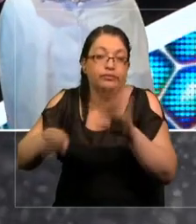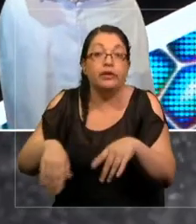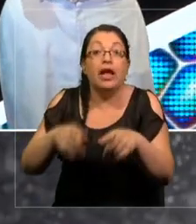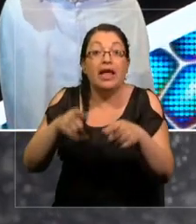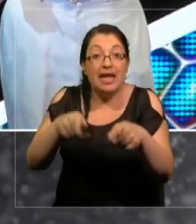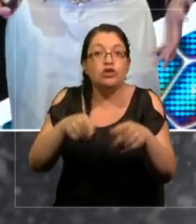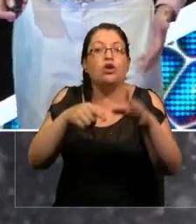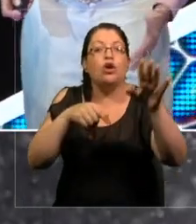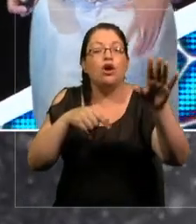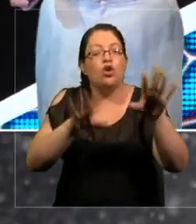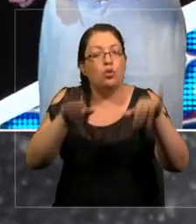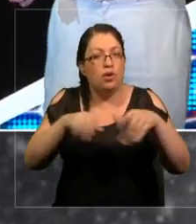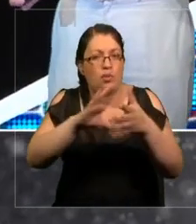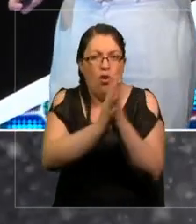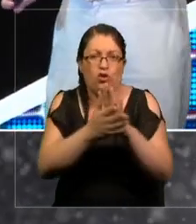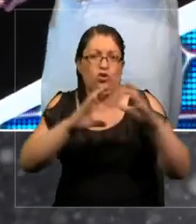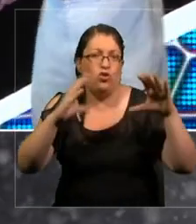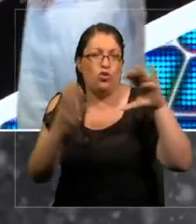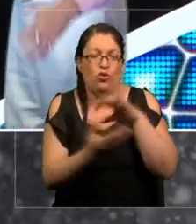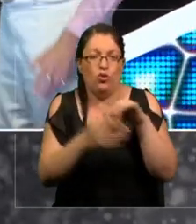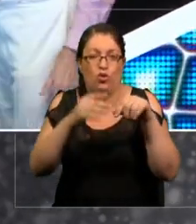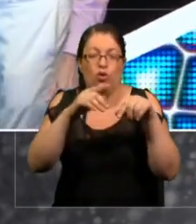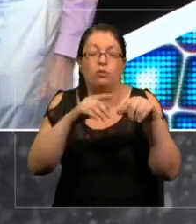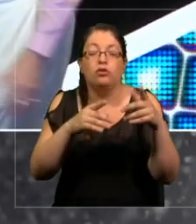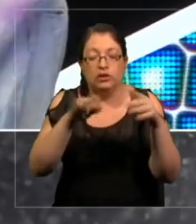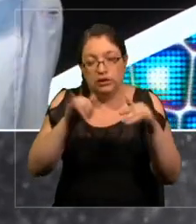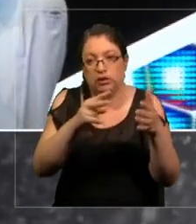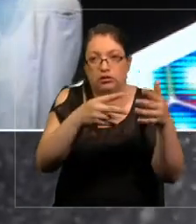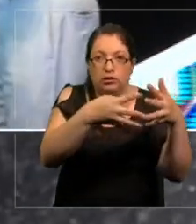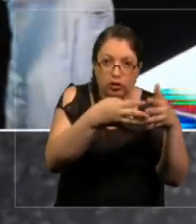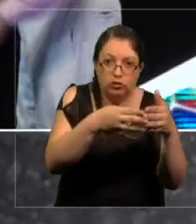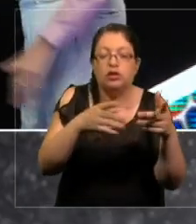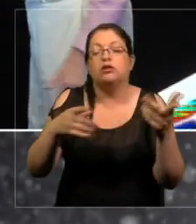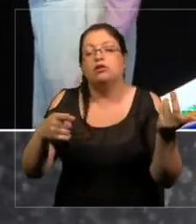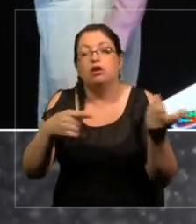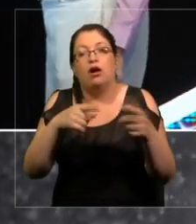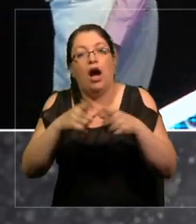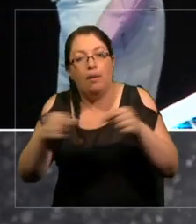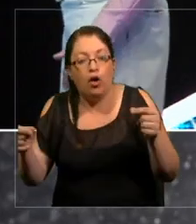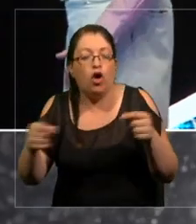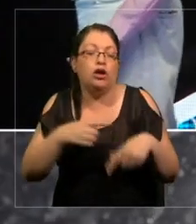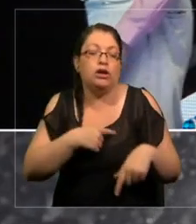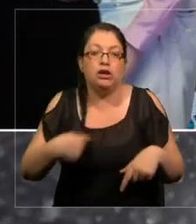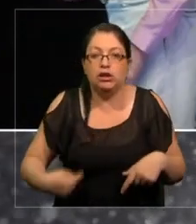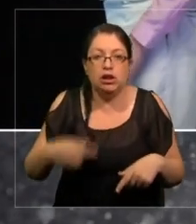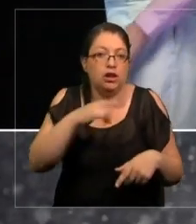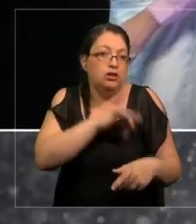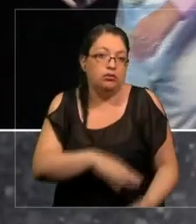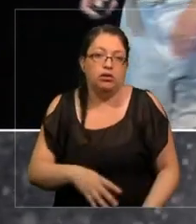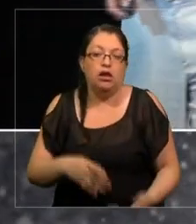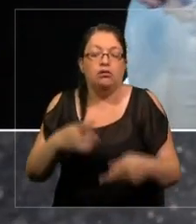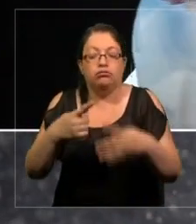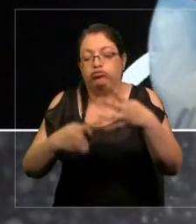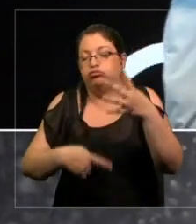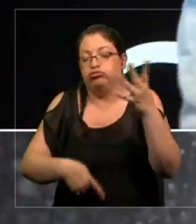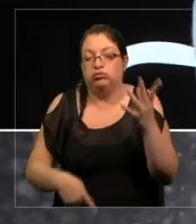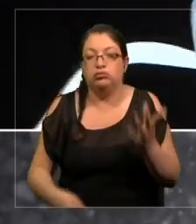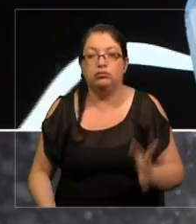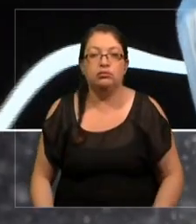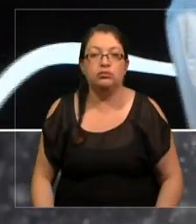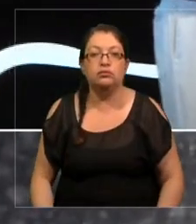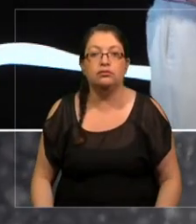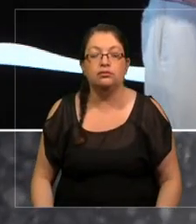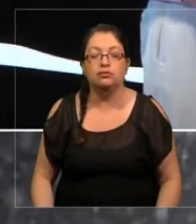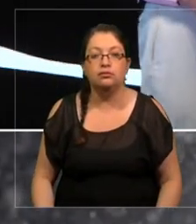del mundo. Es cierto, en Estados Unidos, en Japón, en China, también en Chile y así sucesivamente.